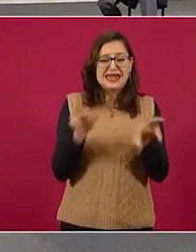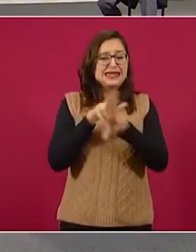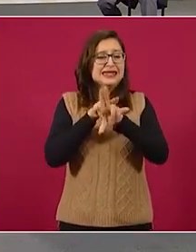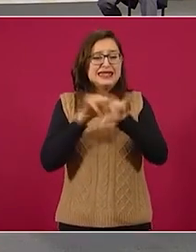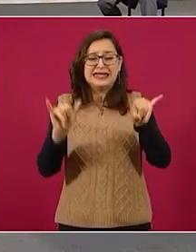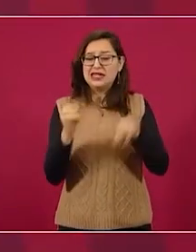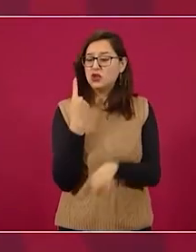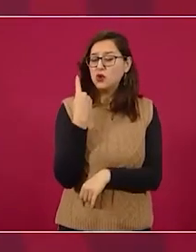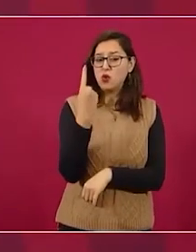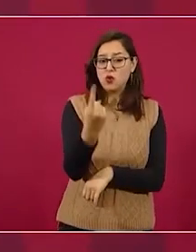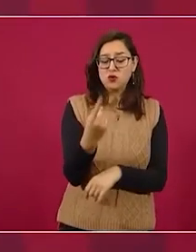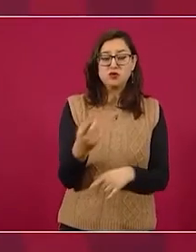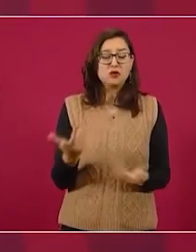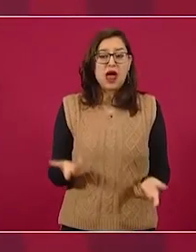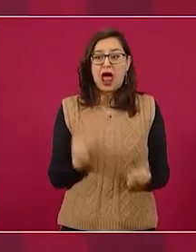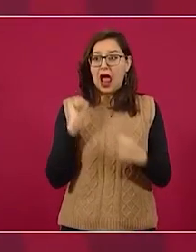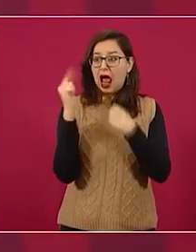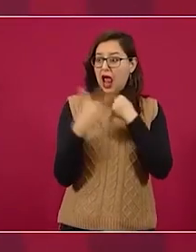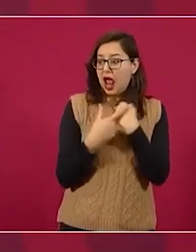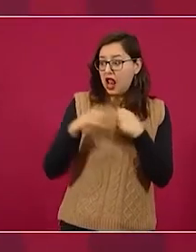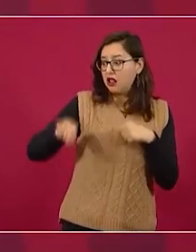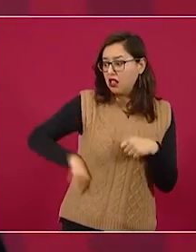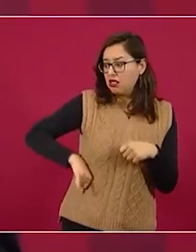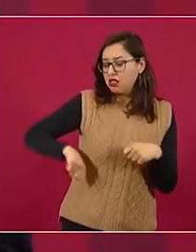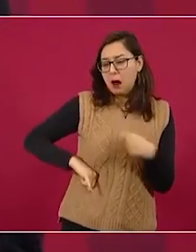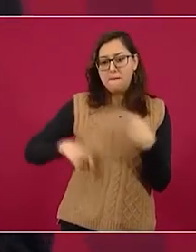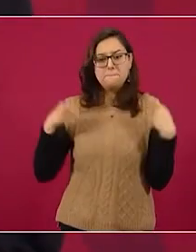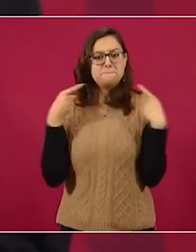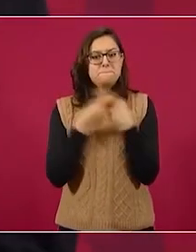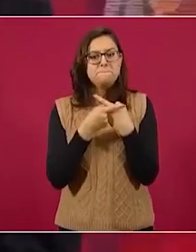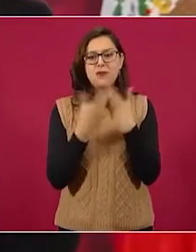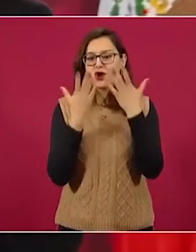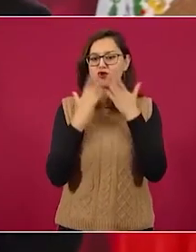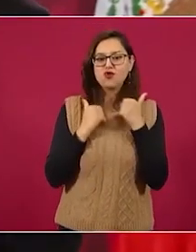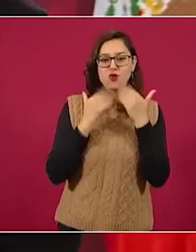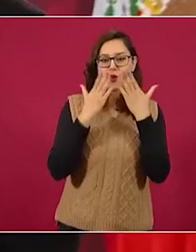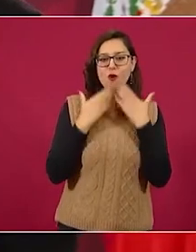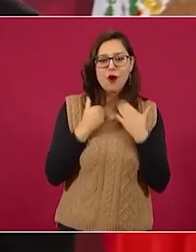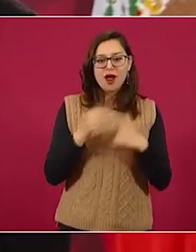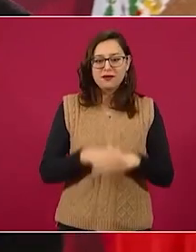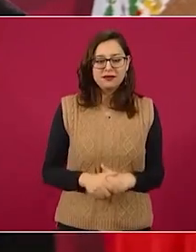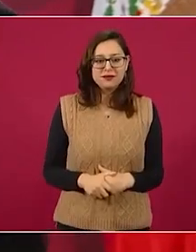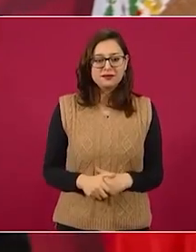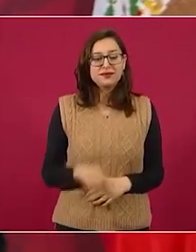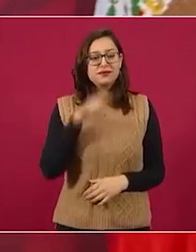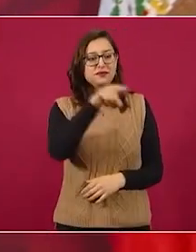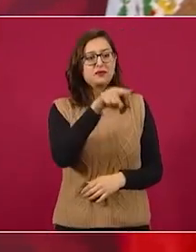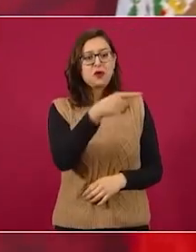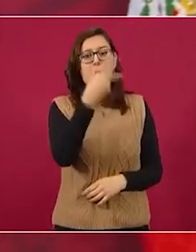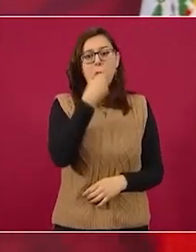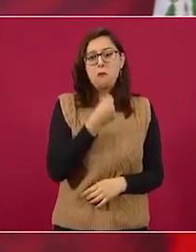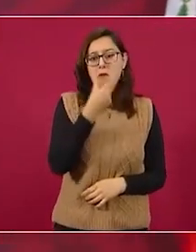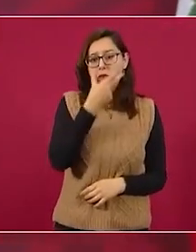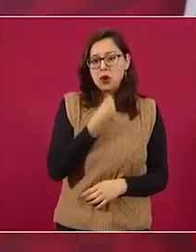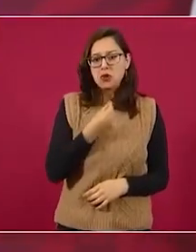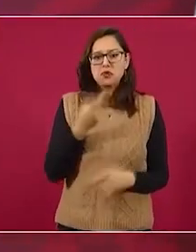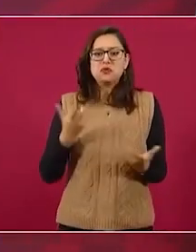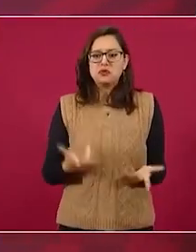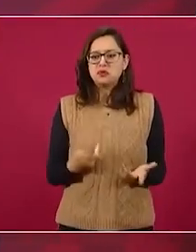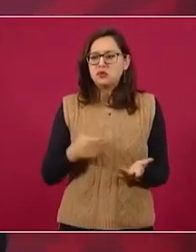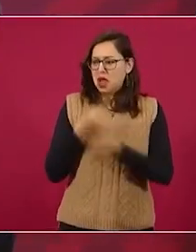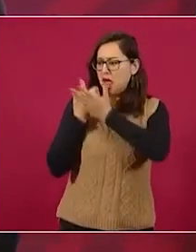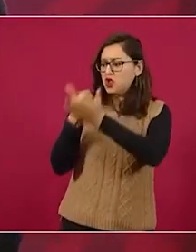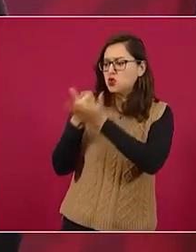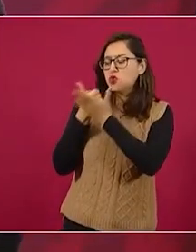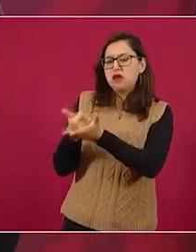problema de interés, es de los empresarios que nos ayuda porque quiere